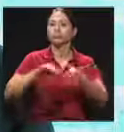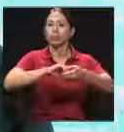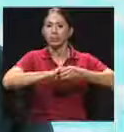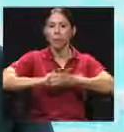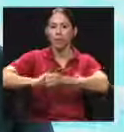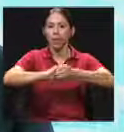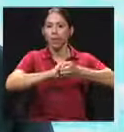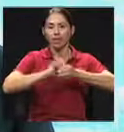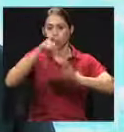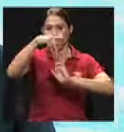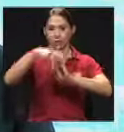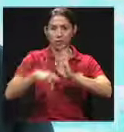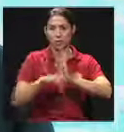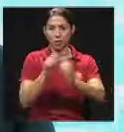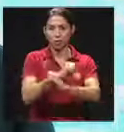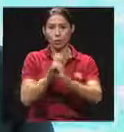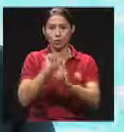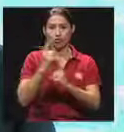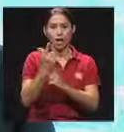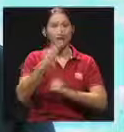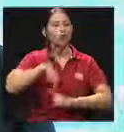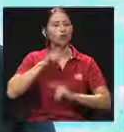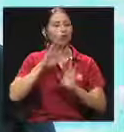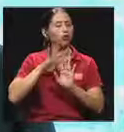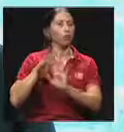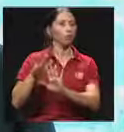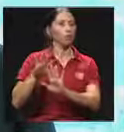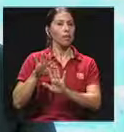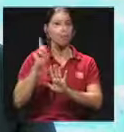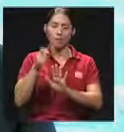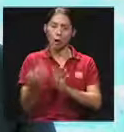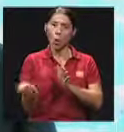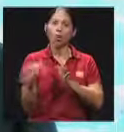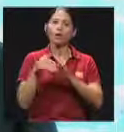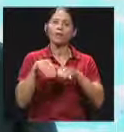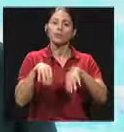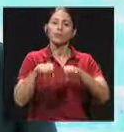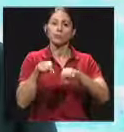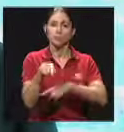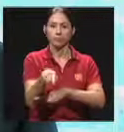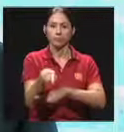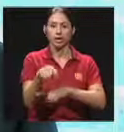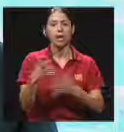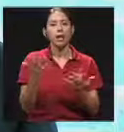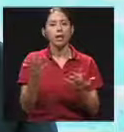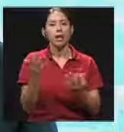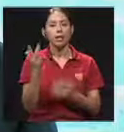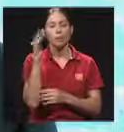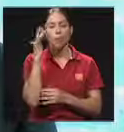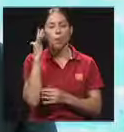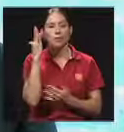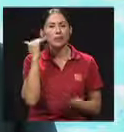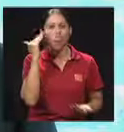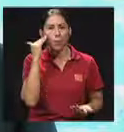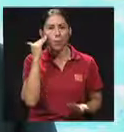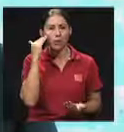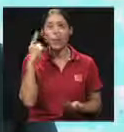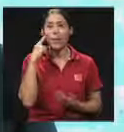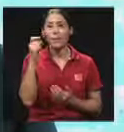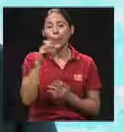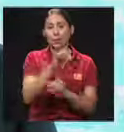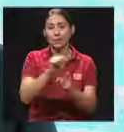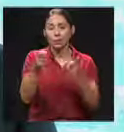principios de la seguridad social que hemos ido abandonando como país y que se debe restablecer. Y la preocupación se da